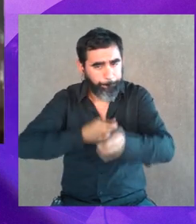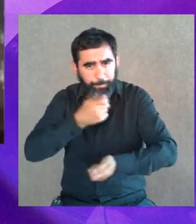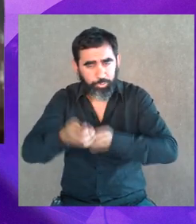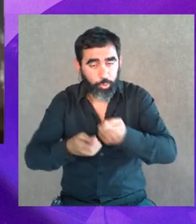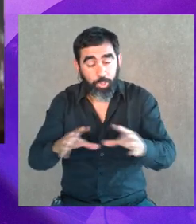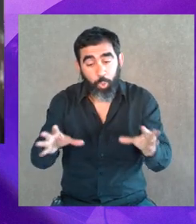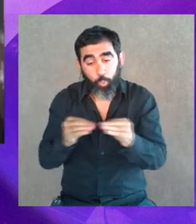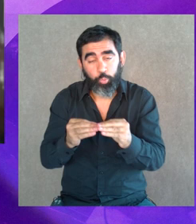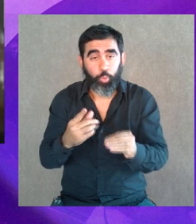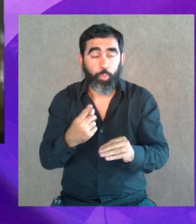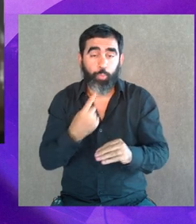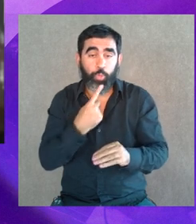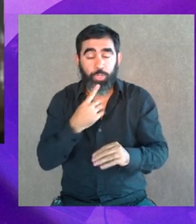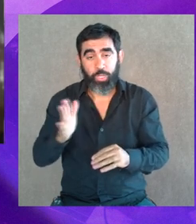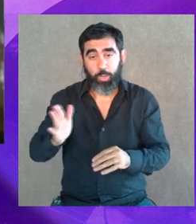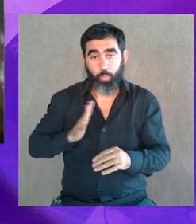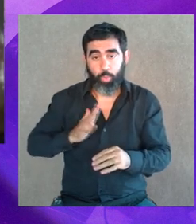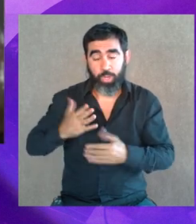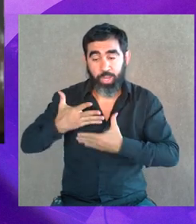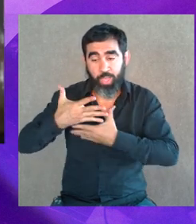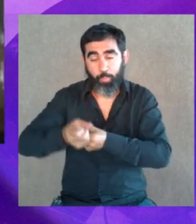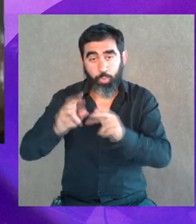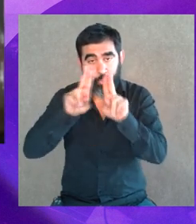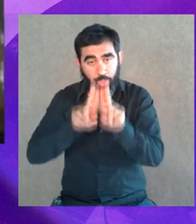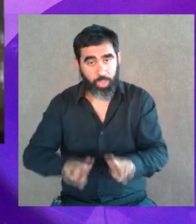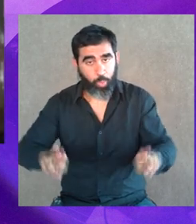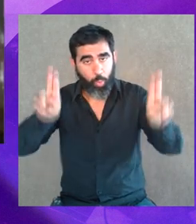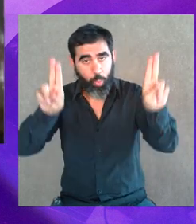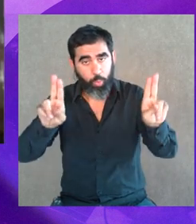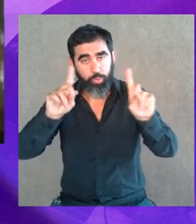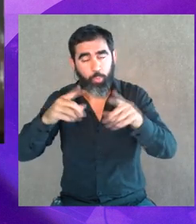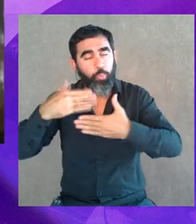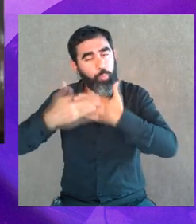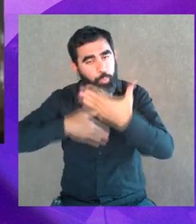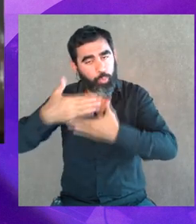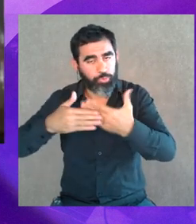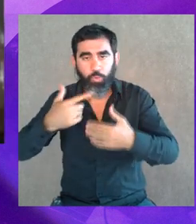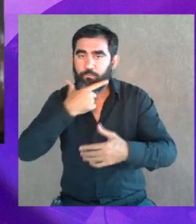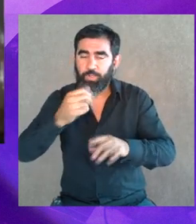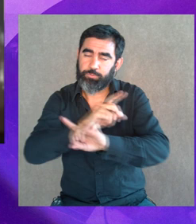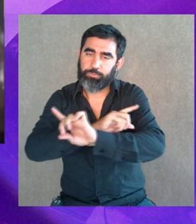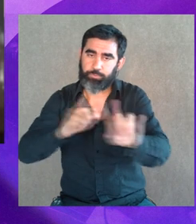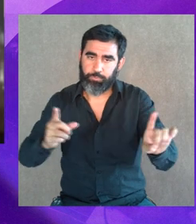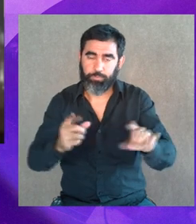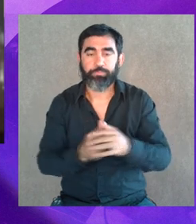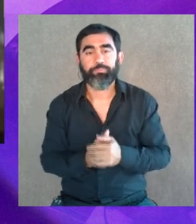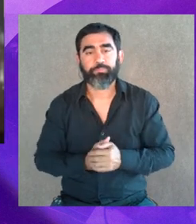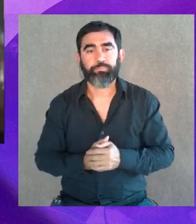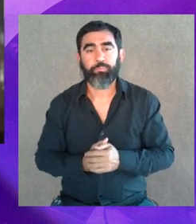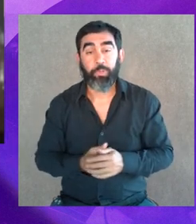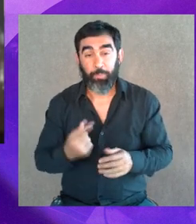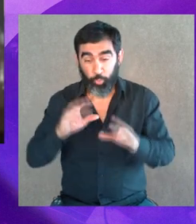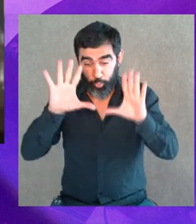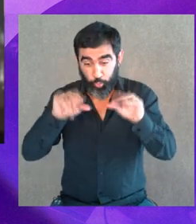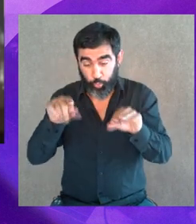mucho para esto, junto con las mujeres políticas, el apoyo de Naciones Unidas, ¿no? Digo, no fue un proceso fácil. Pero digo,